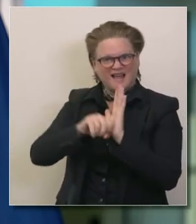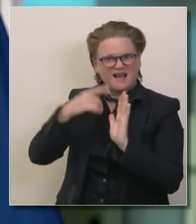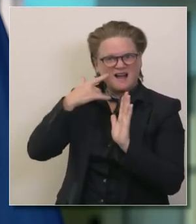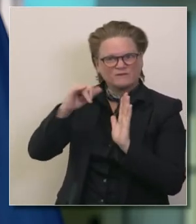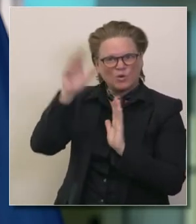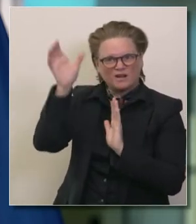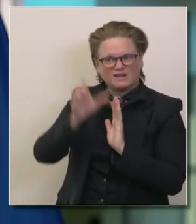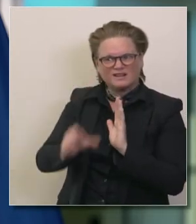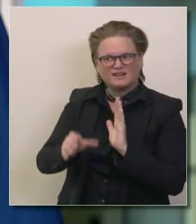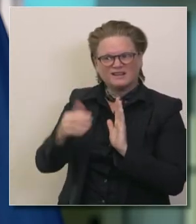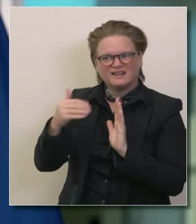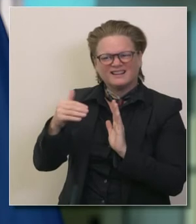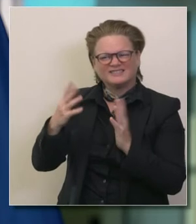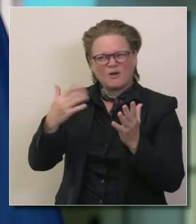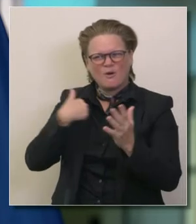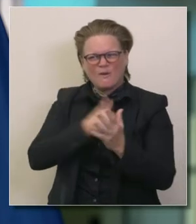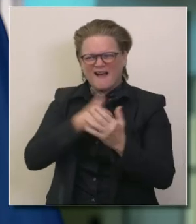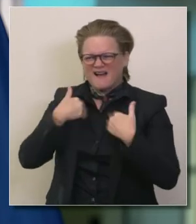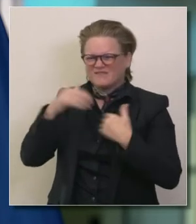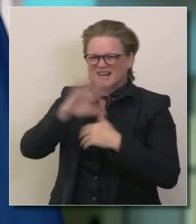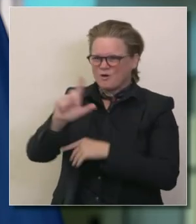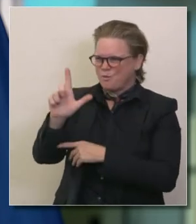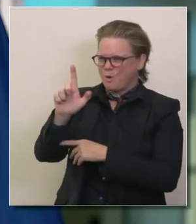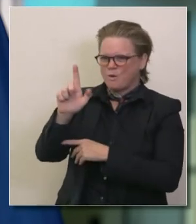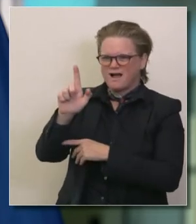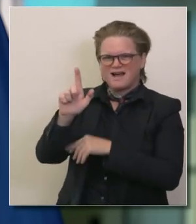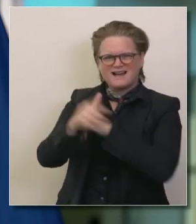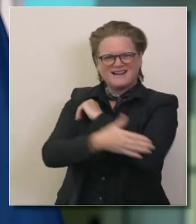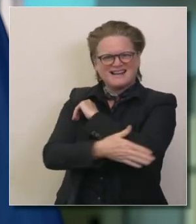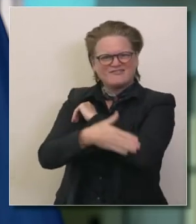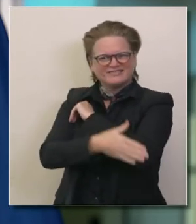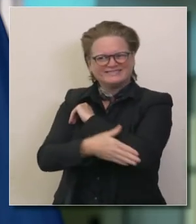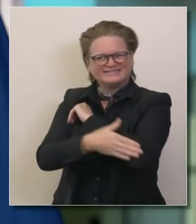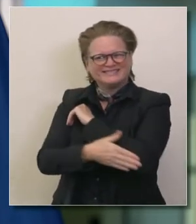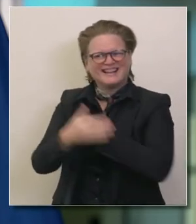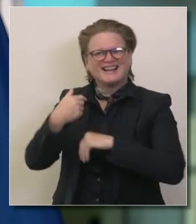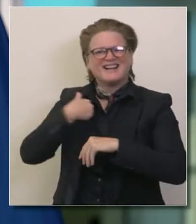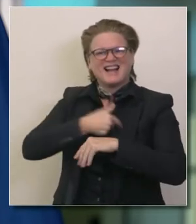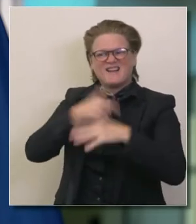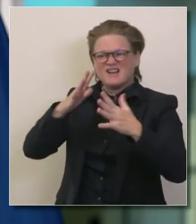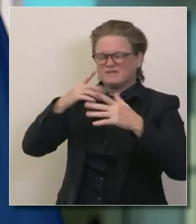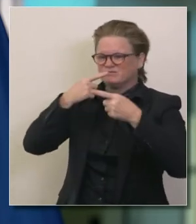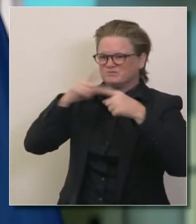condados pero 21 condados hace pocas semanas anunciamos que tenían